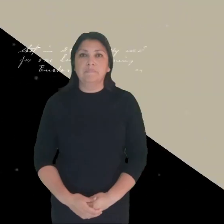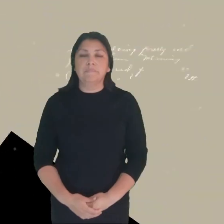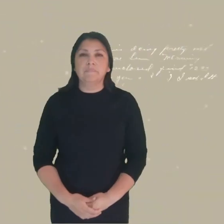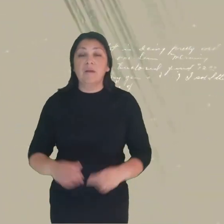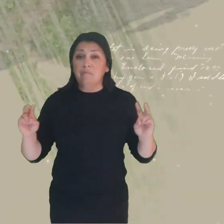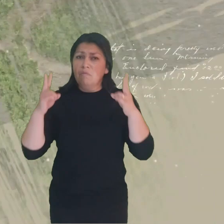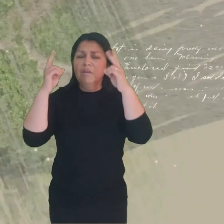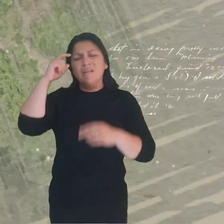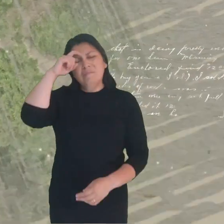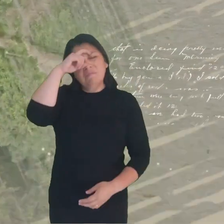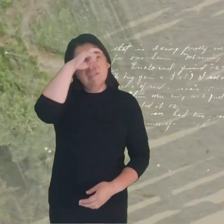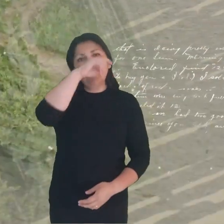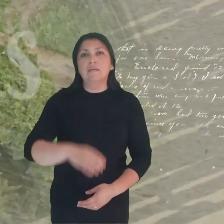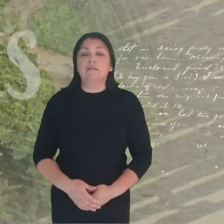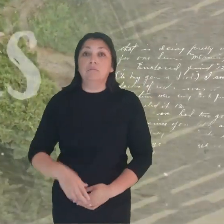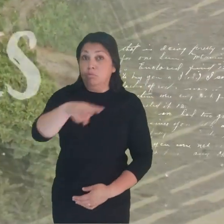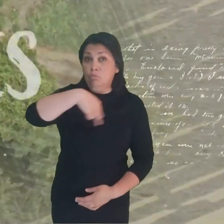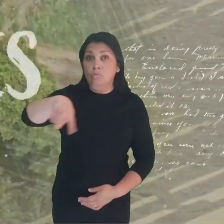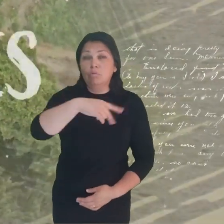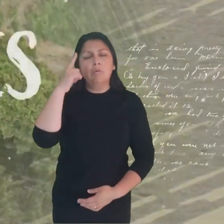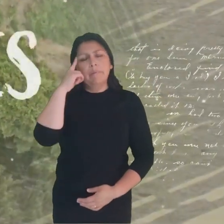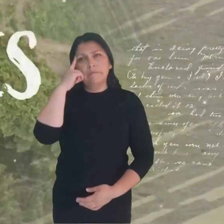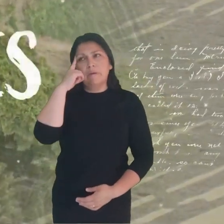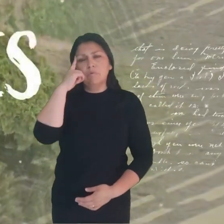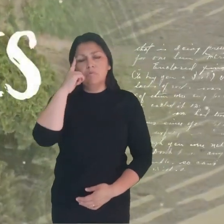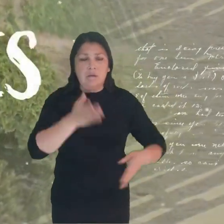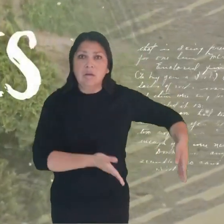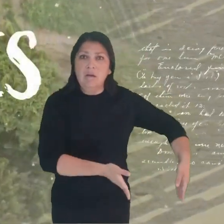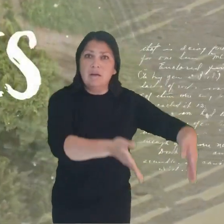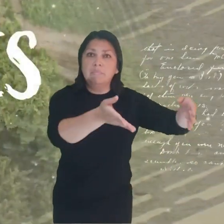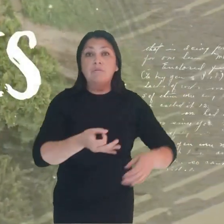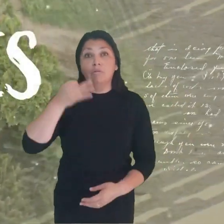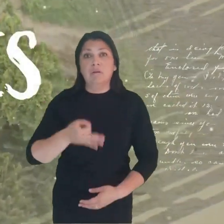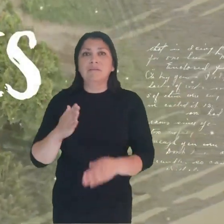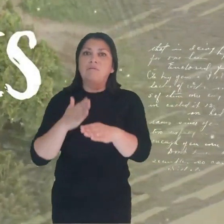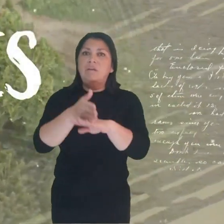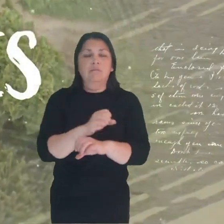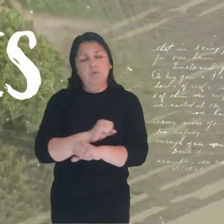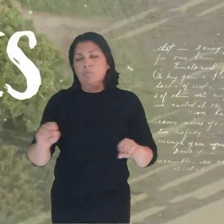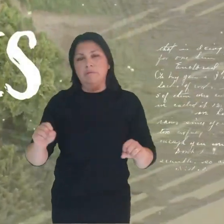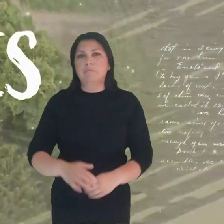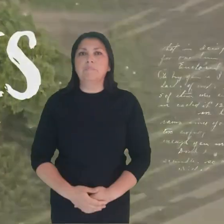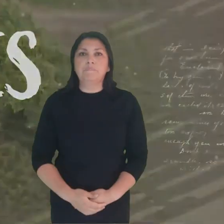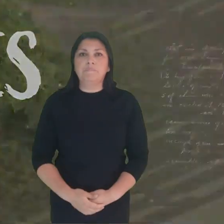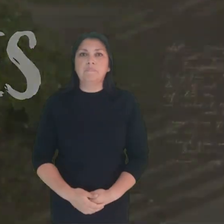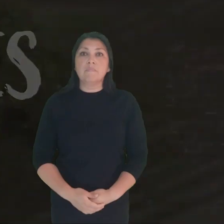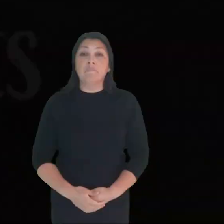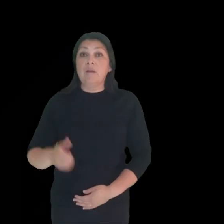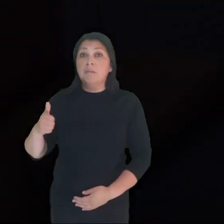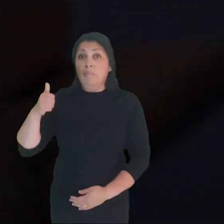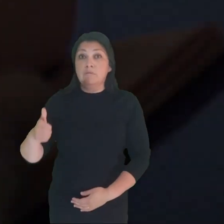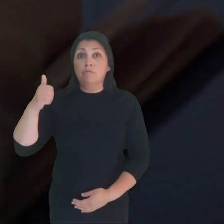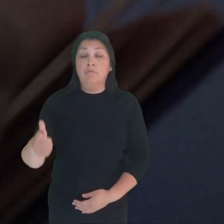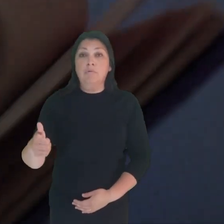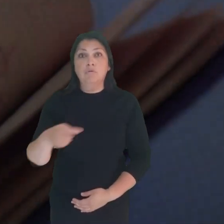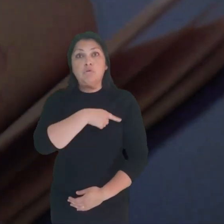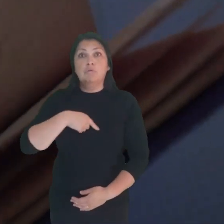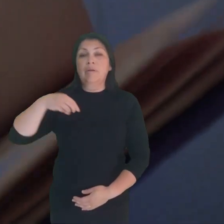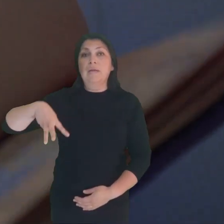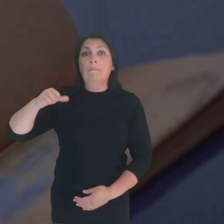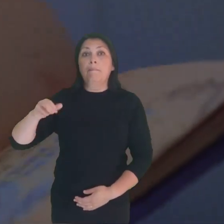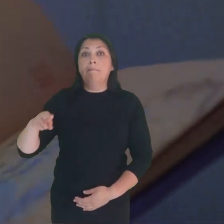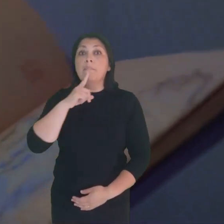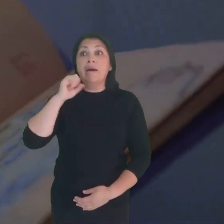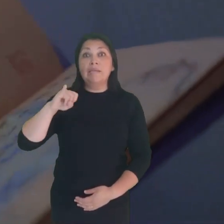La vida es tan complicada que a veces tememos no ser capaces de encontrar la dirección correcta. Martin, un